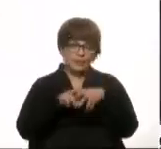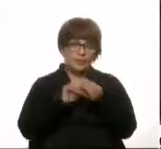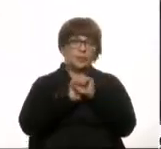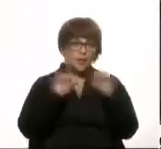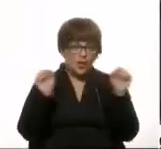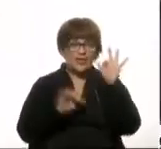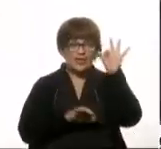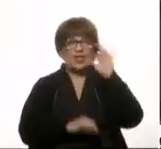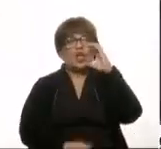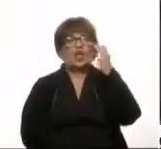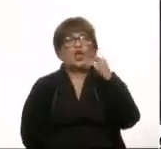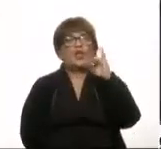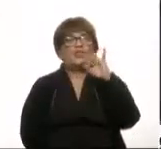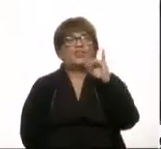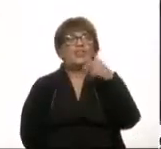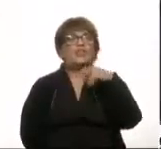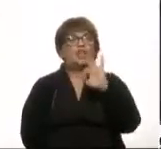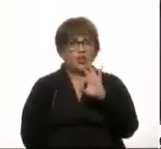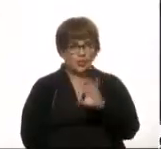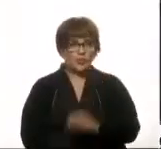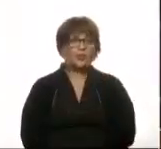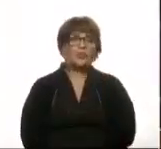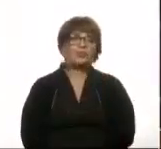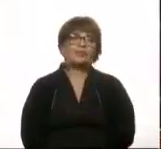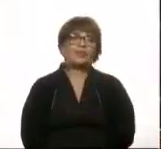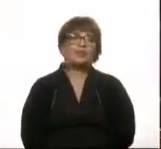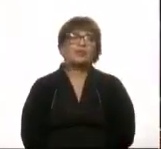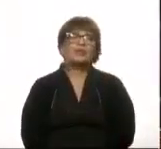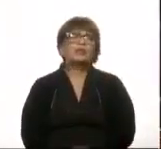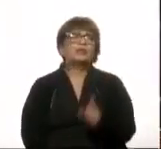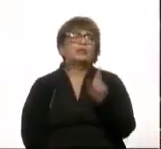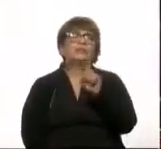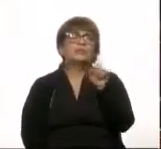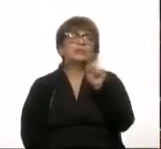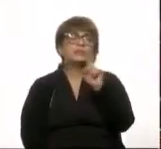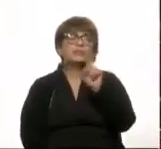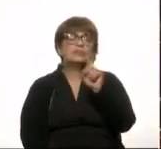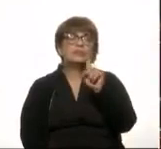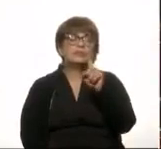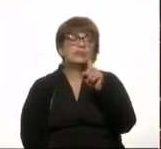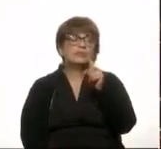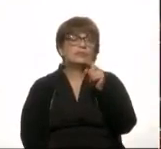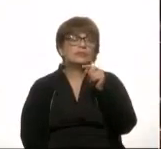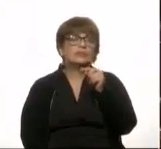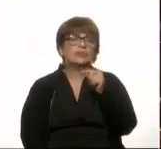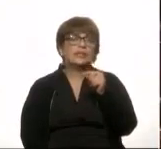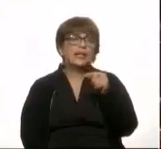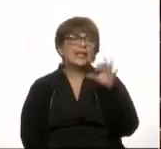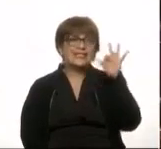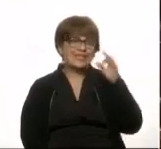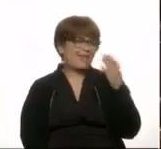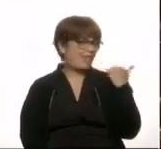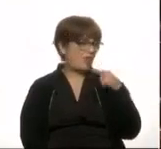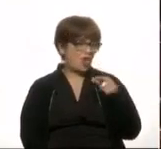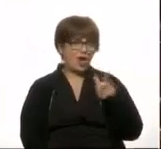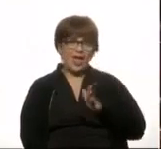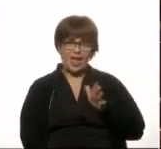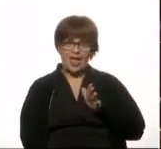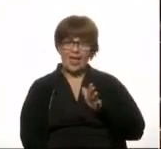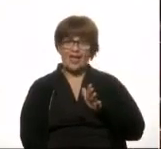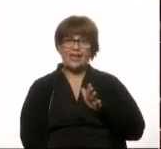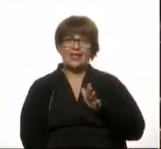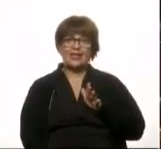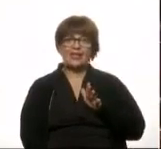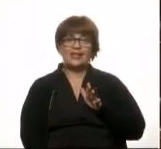Senador Coutinho. Bien, Presidenta. No, cuando hacía referencia la senadora de